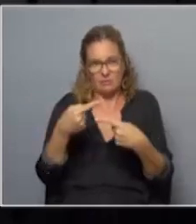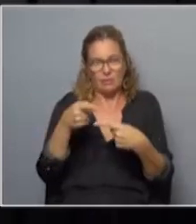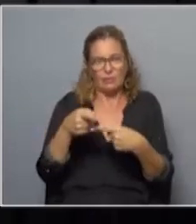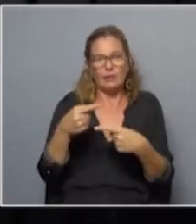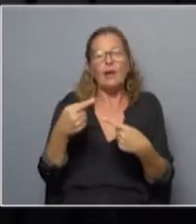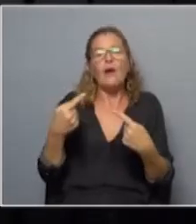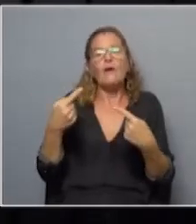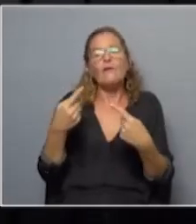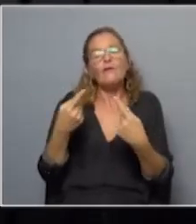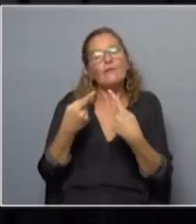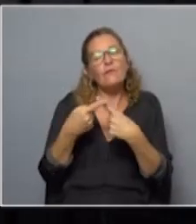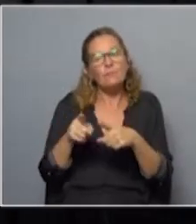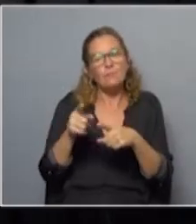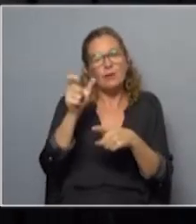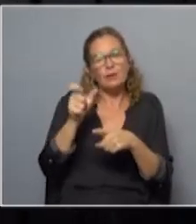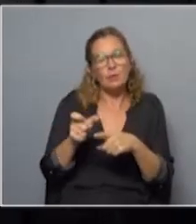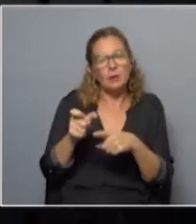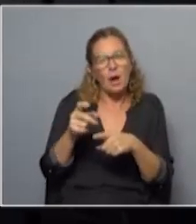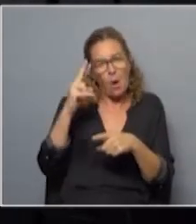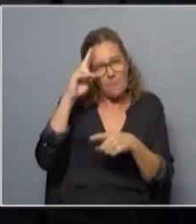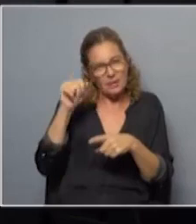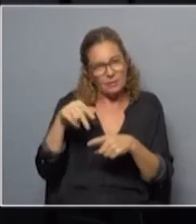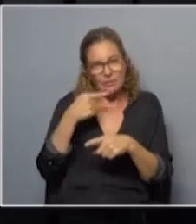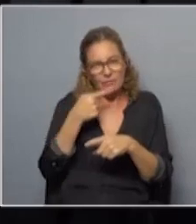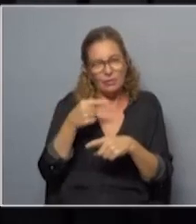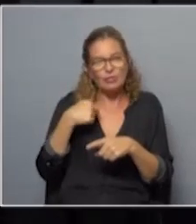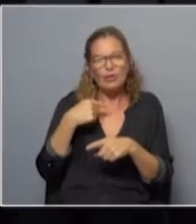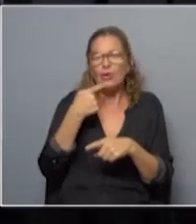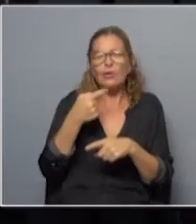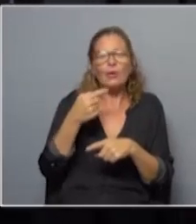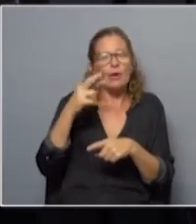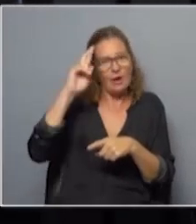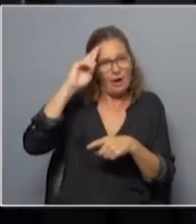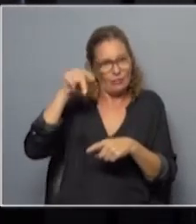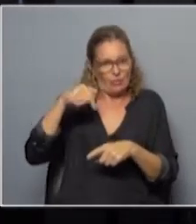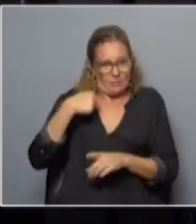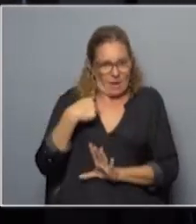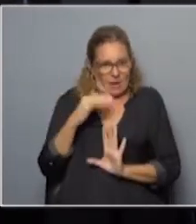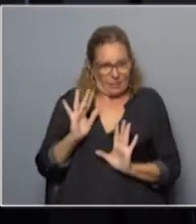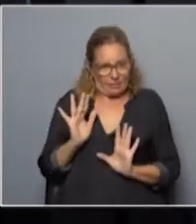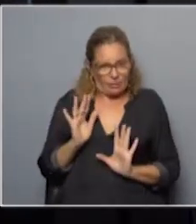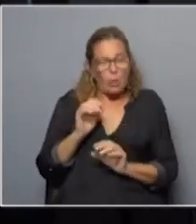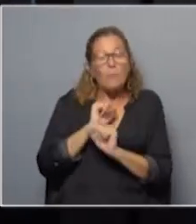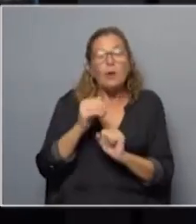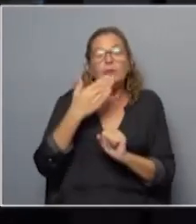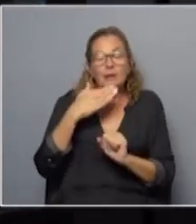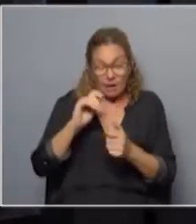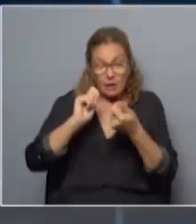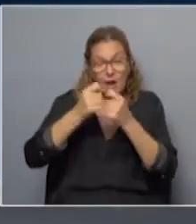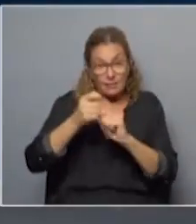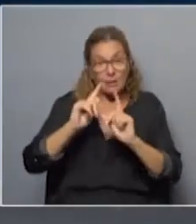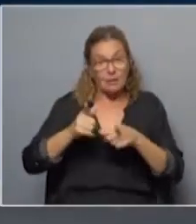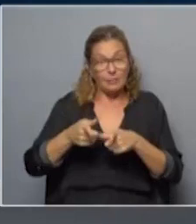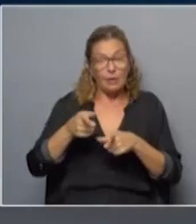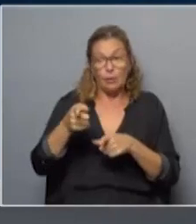entre adversarios, y que además yo no tengo la razón, no hablo desde un discurso de la verdad, sino que puedo entender y puedo cambiar a